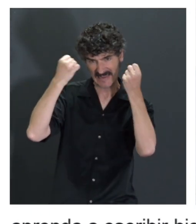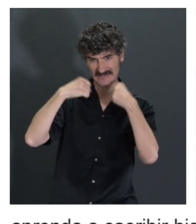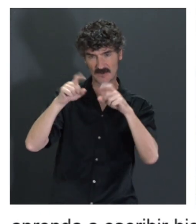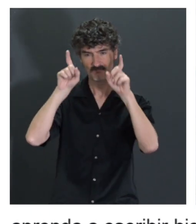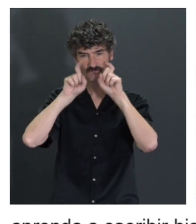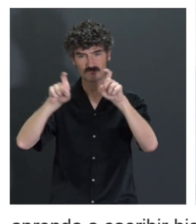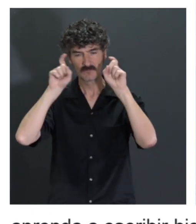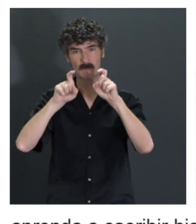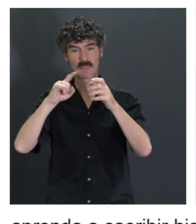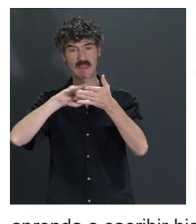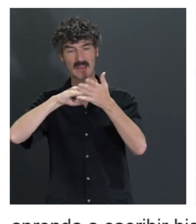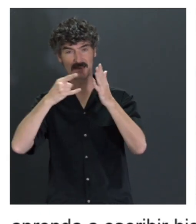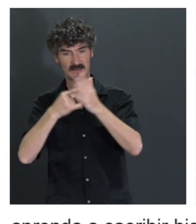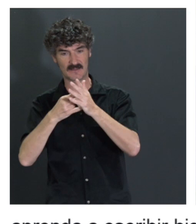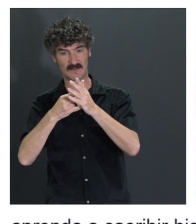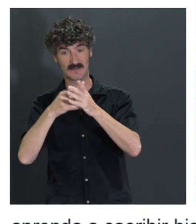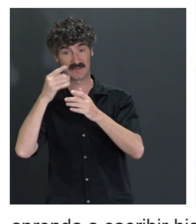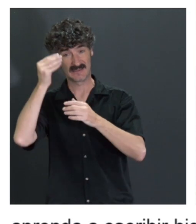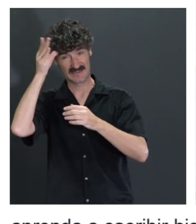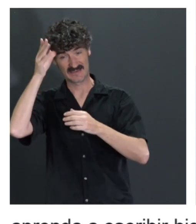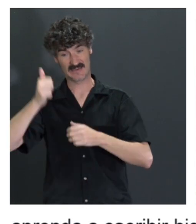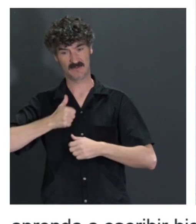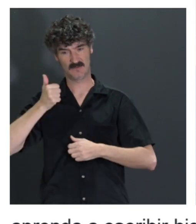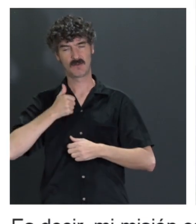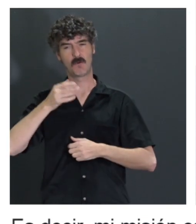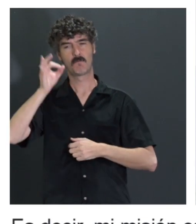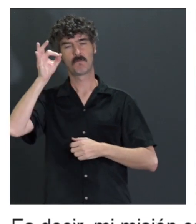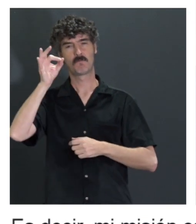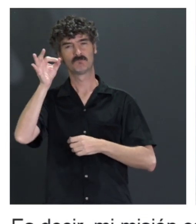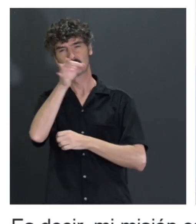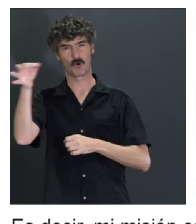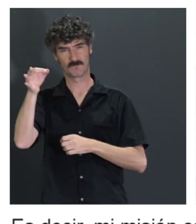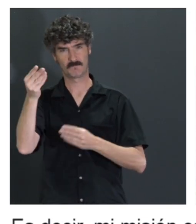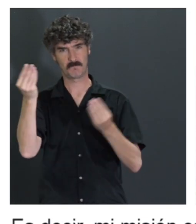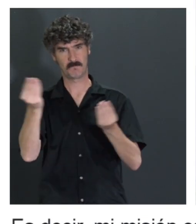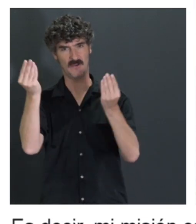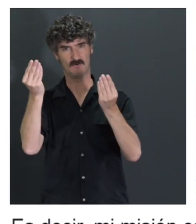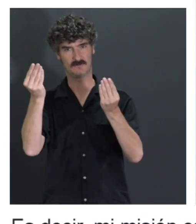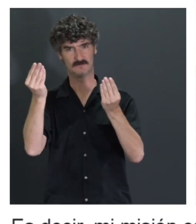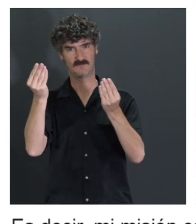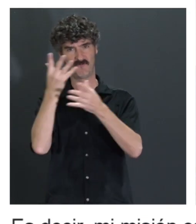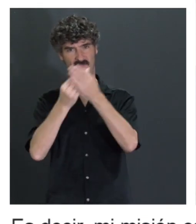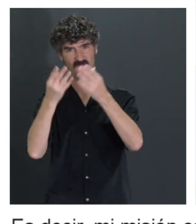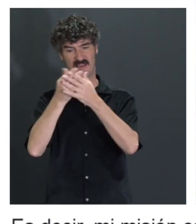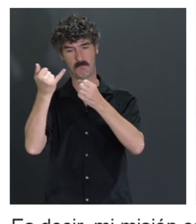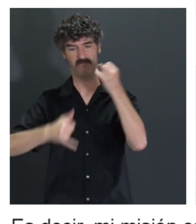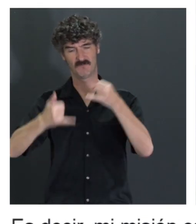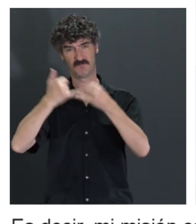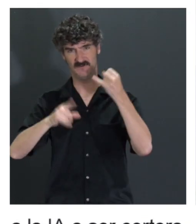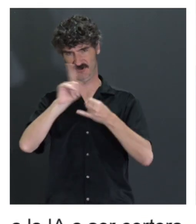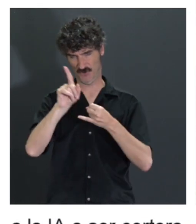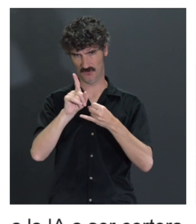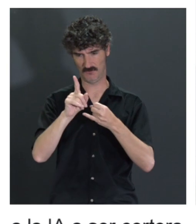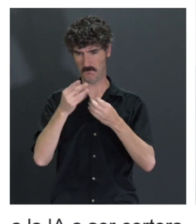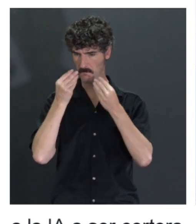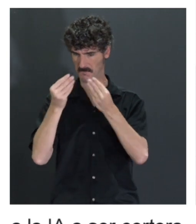para que ayuden a la IA a ser certera. Como decía antes Breiso, de que no te intente colar gato por liebre